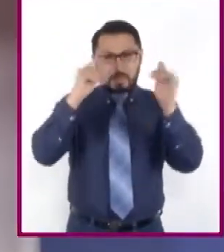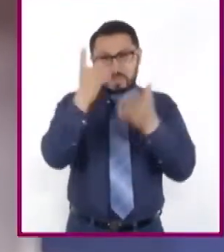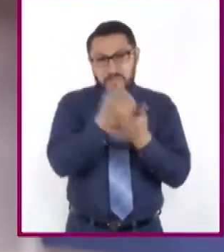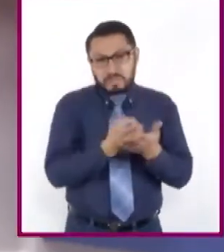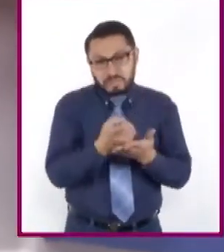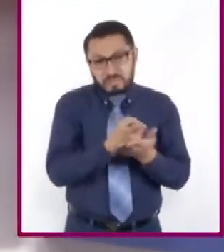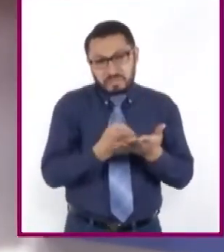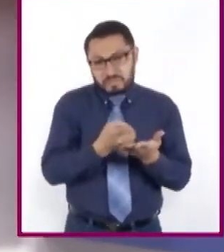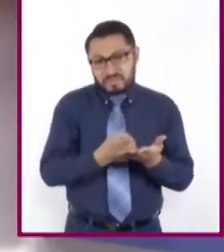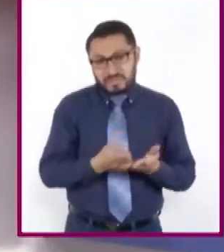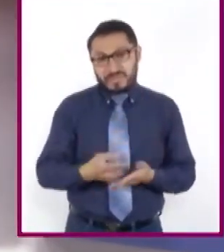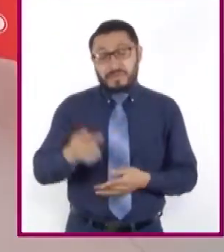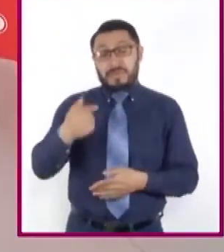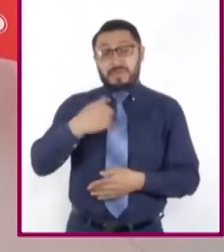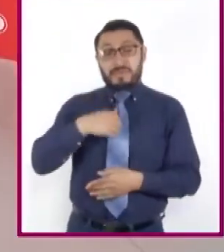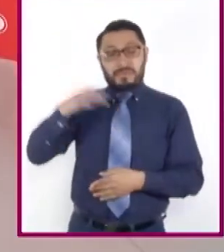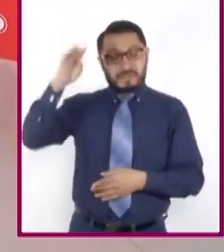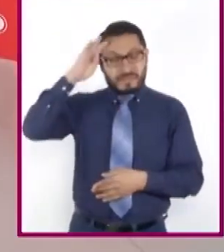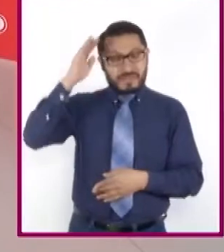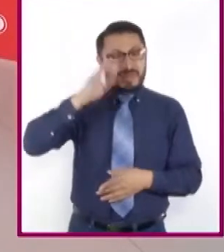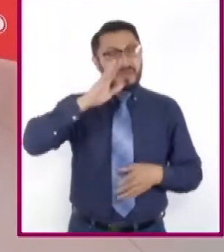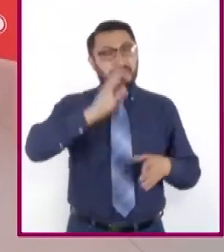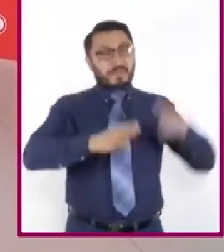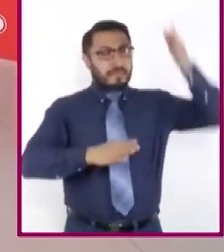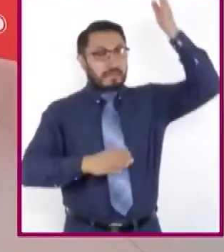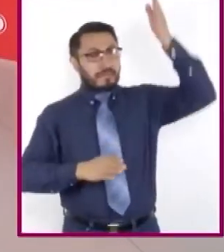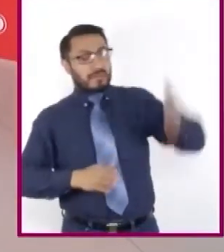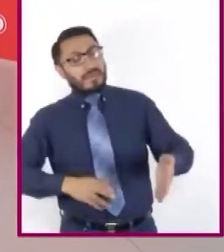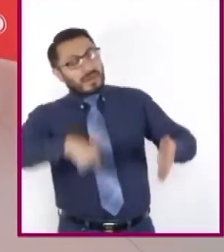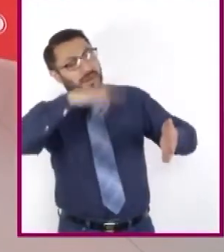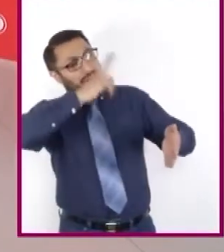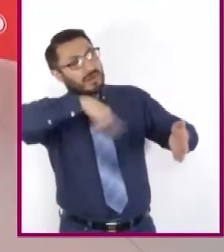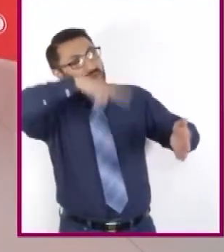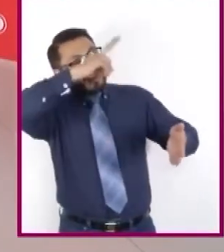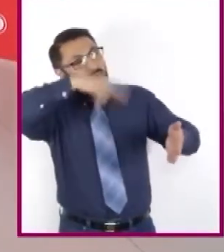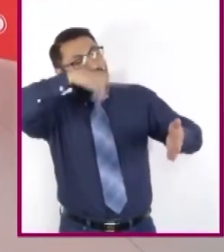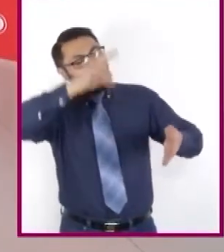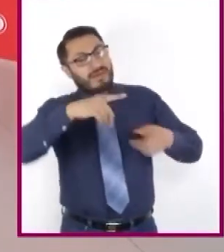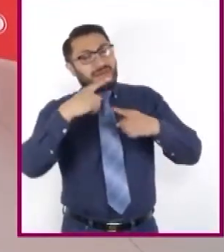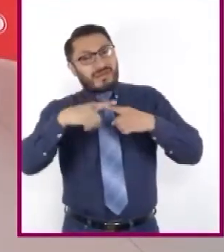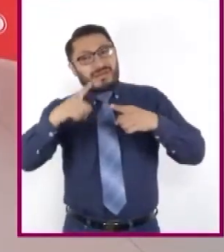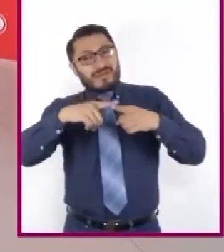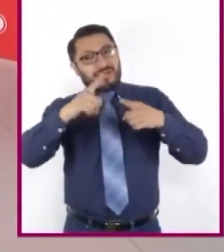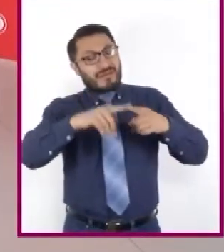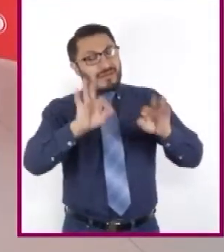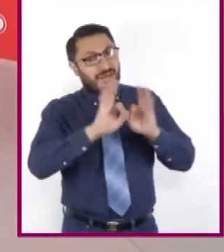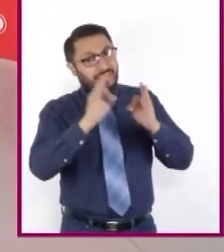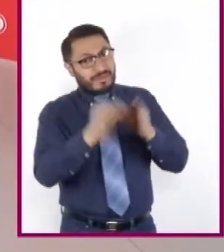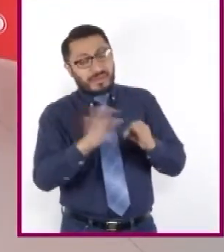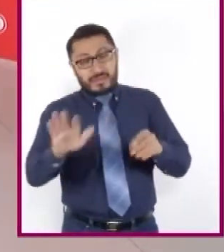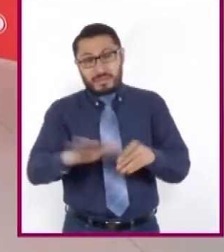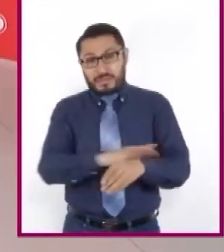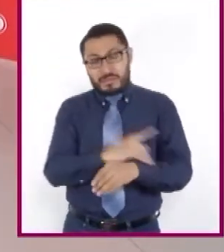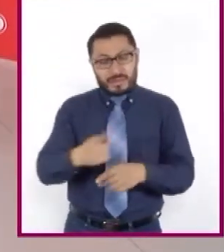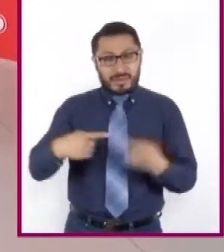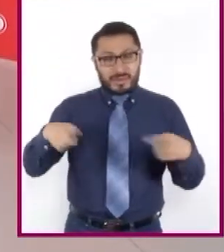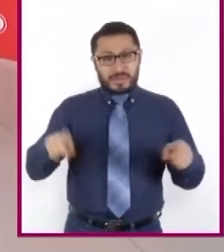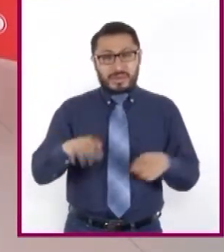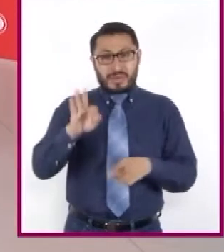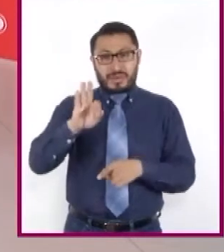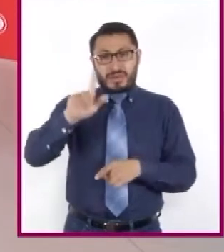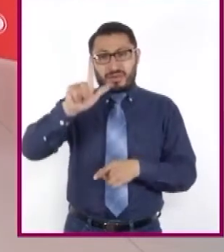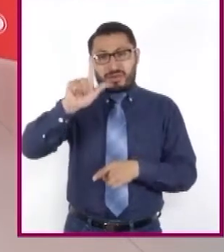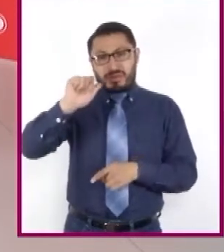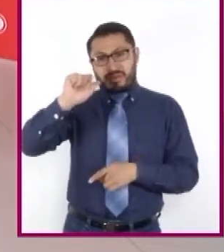Yo pensé en paredes pintadas con diversos personajes, ya que el flamenco me expresa sentimientos